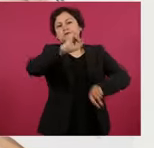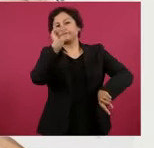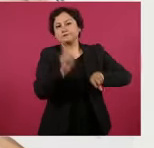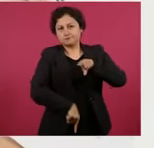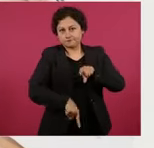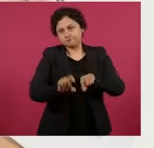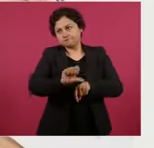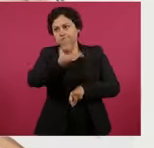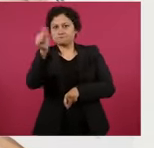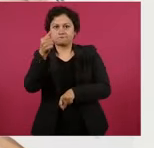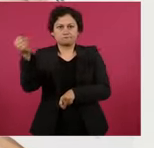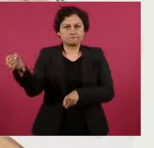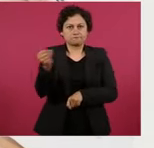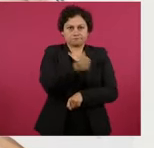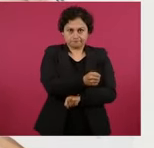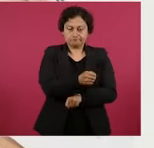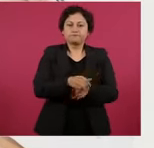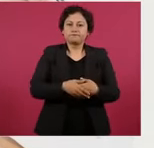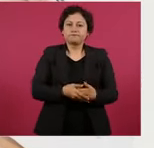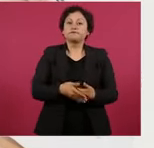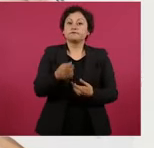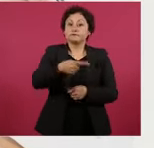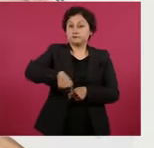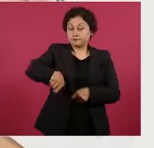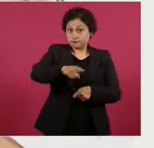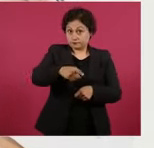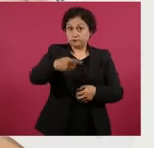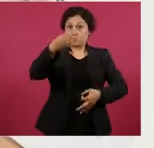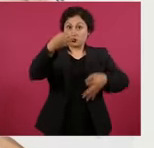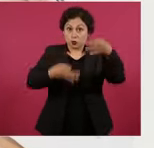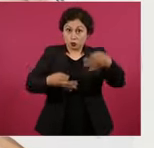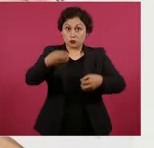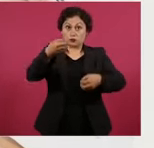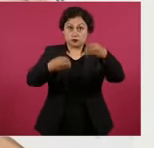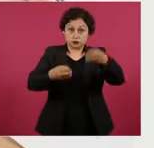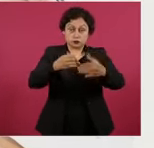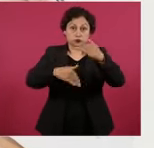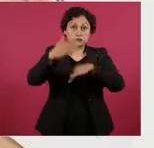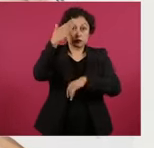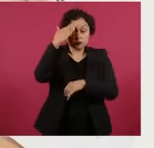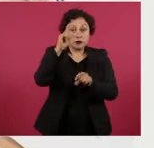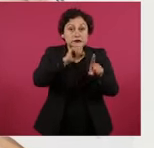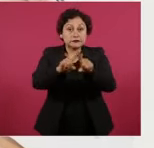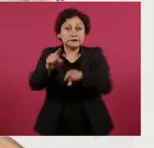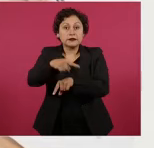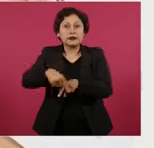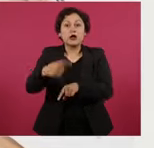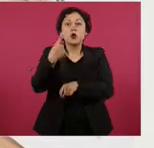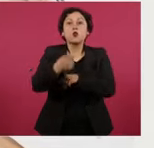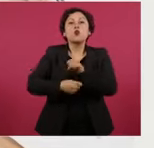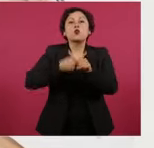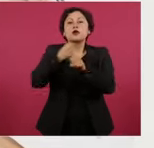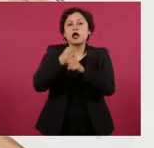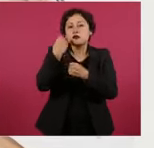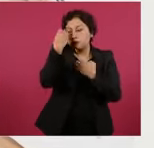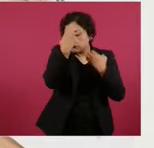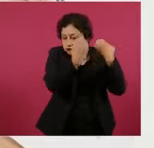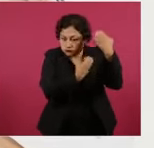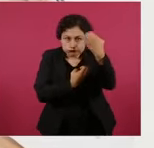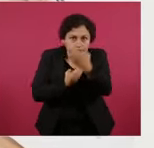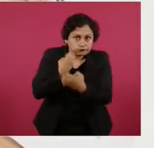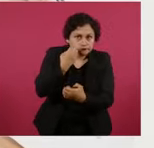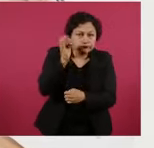Los jueces y magistrados electos van a ser evaluados durante su primer año en su encargo y si